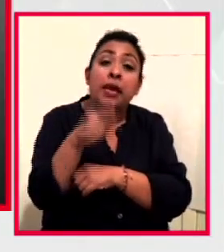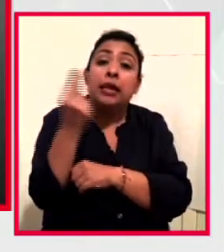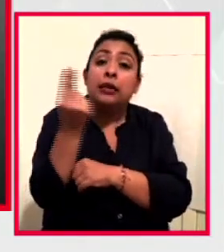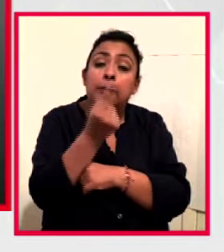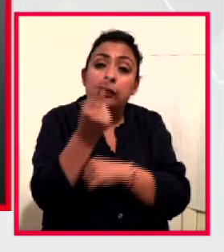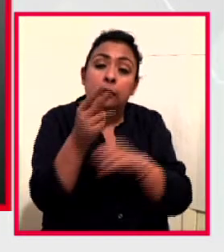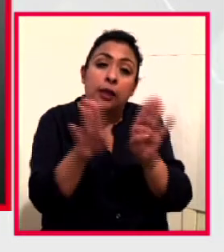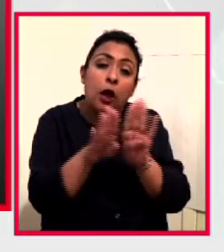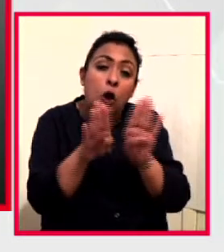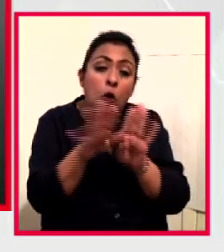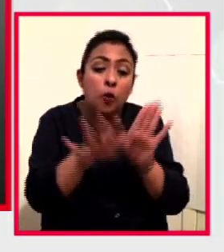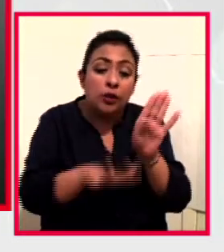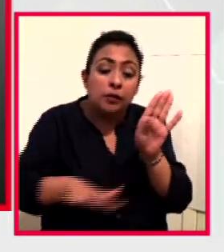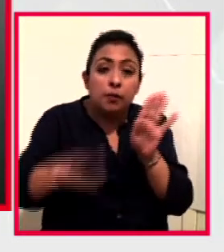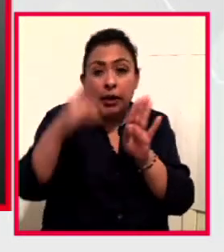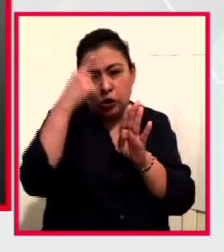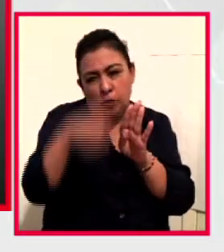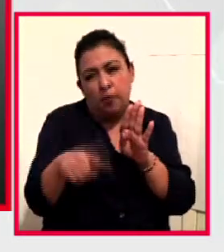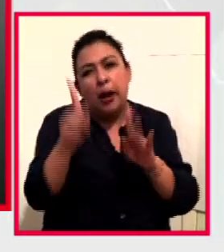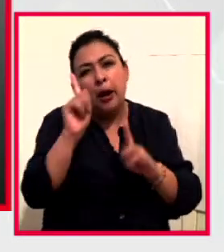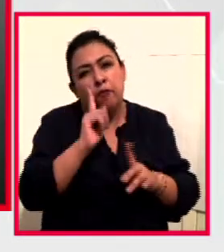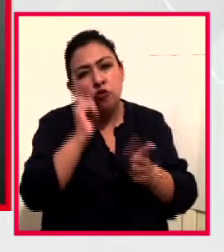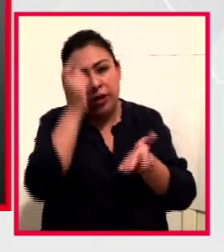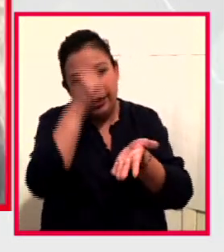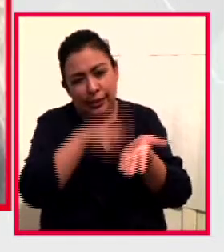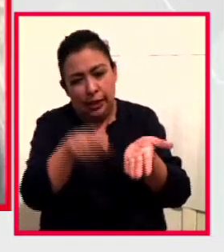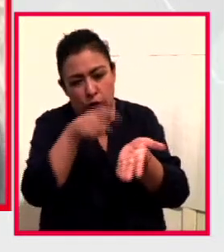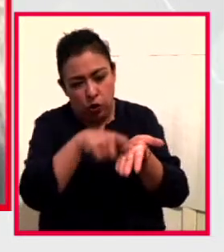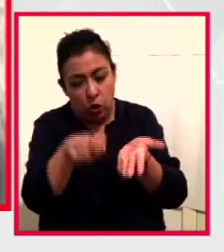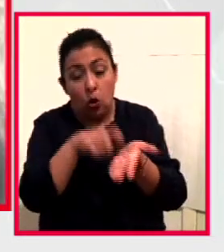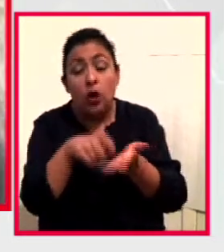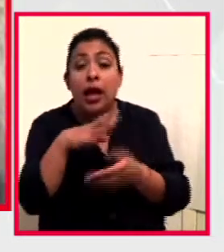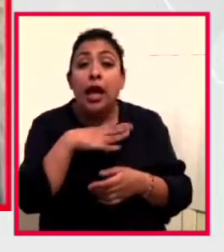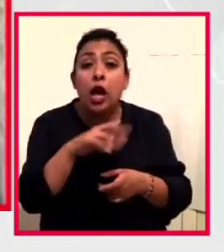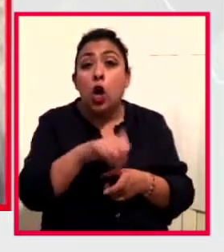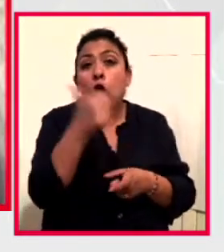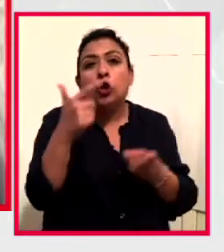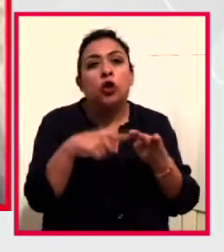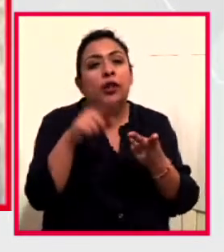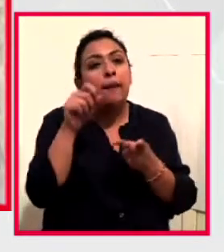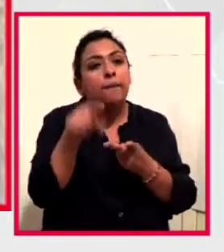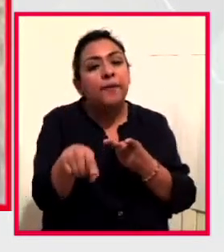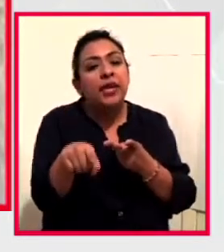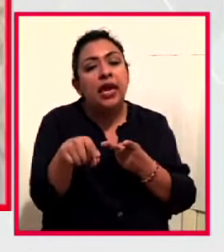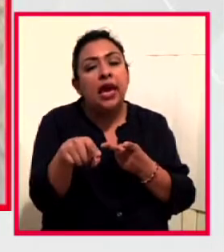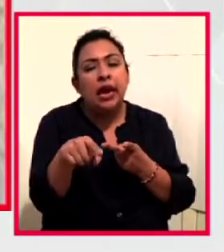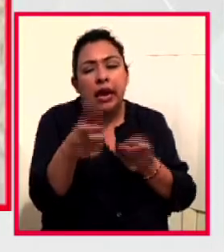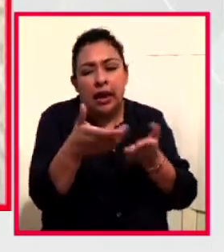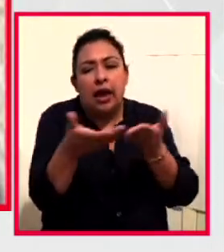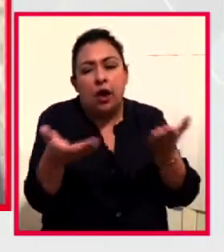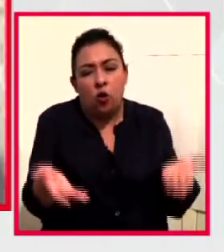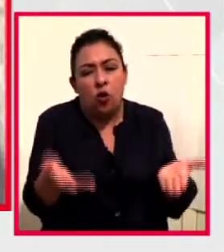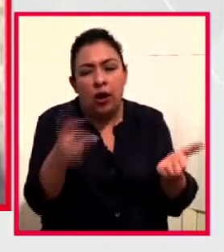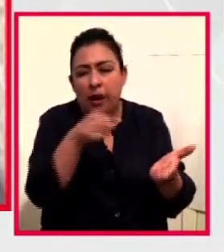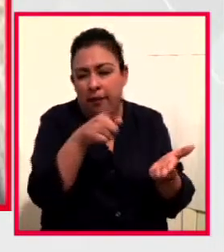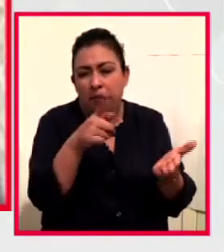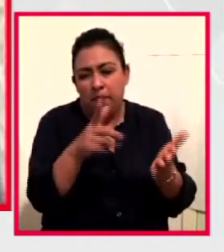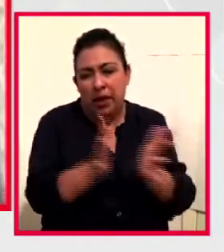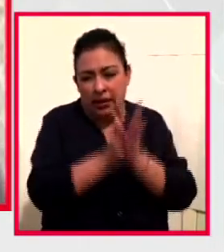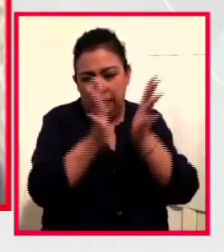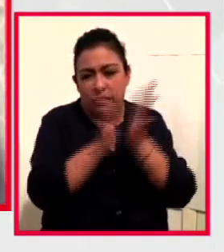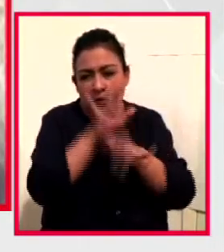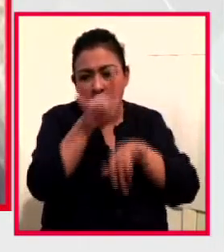tener espacios para las autoras. Tendremos también en este programa la